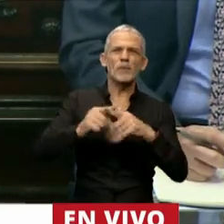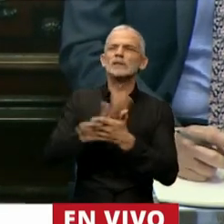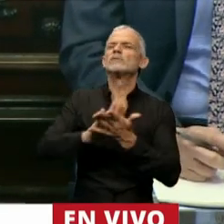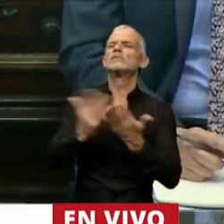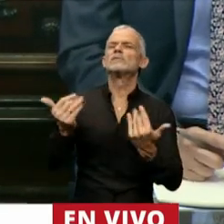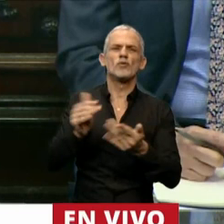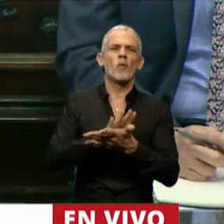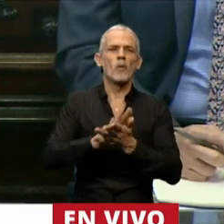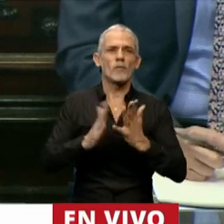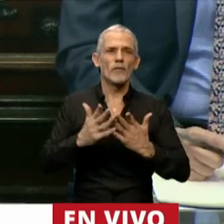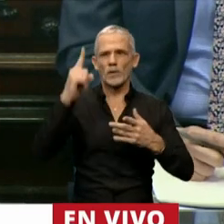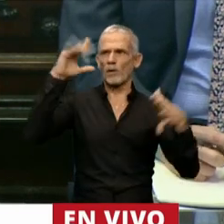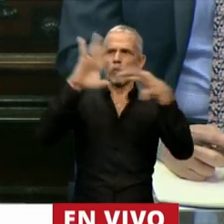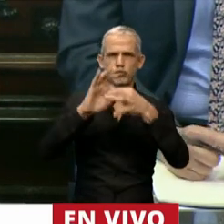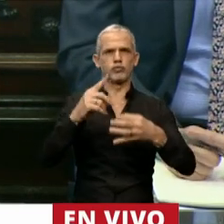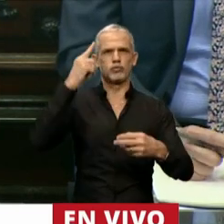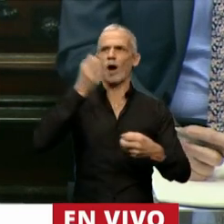reclama a la política coherencia.